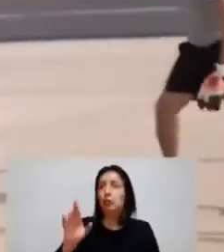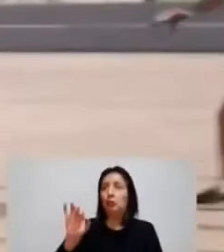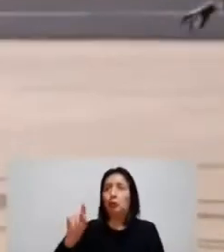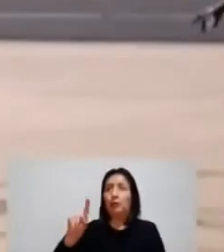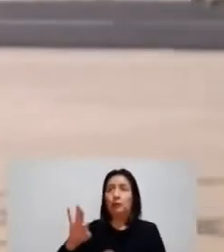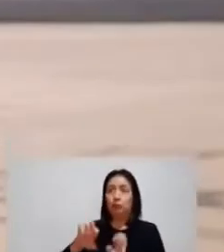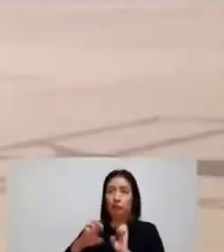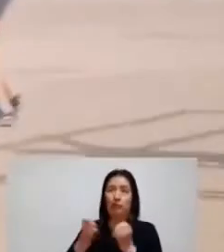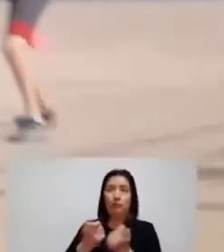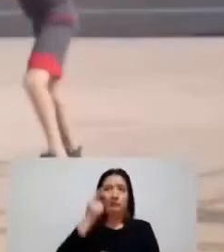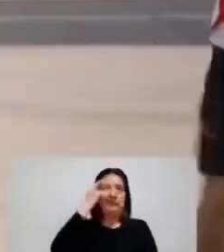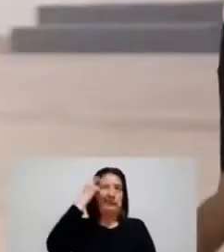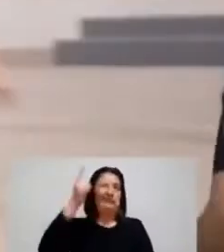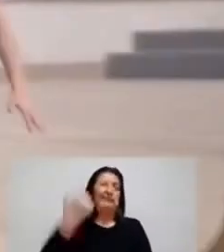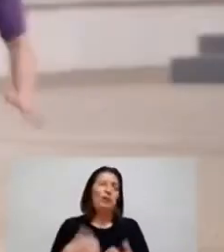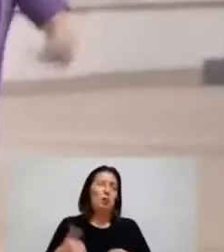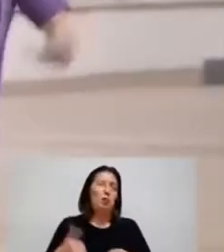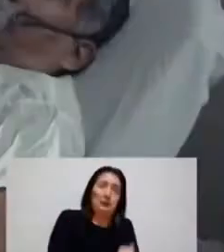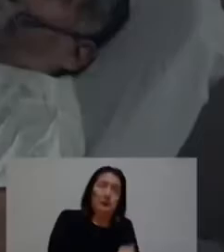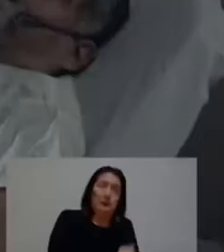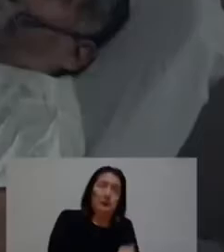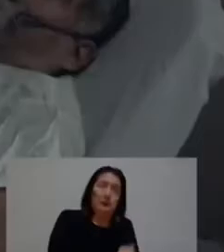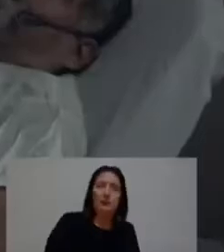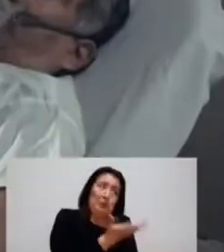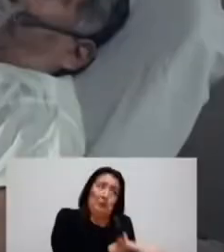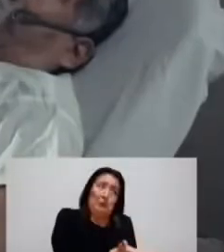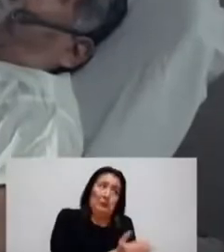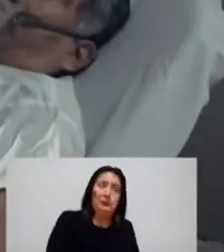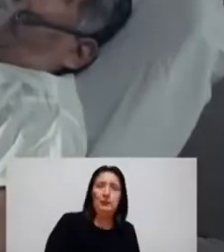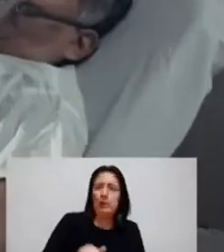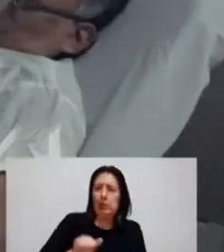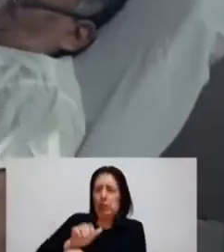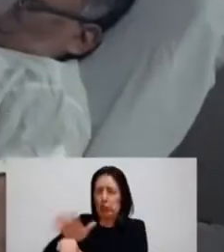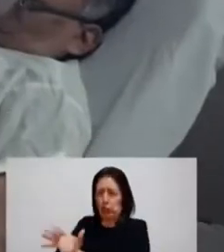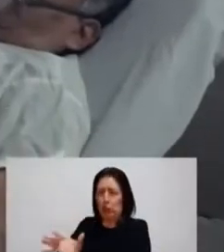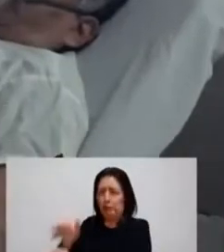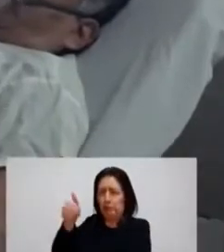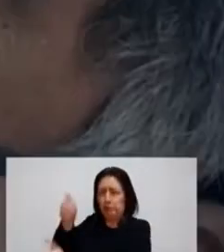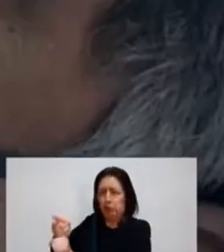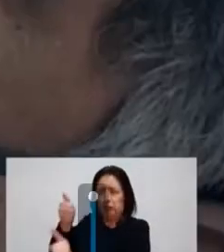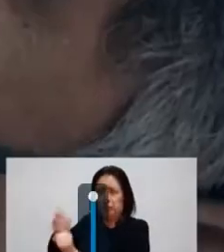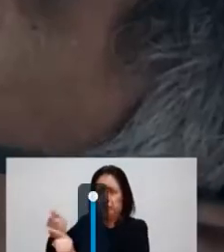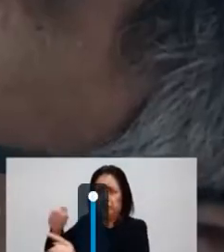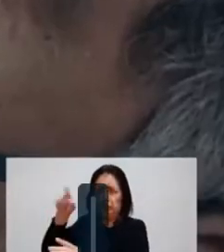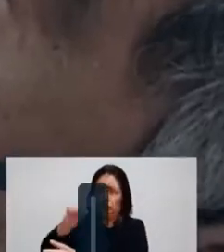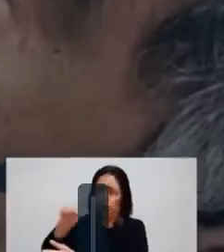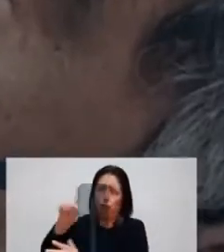Roberto y su equipo pensaron que una pichanga no me puede decir lo mismo.